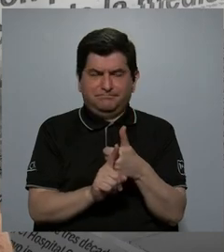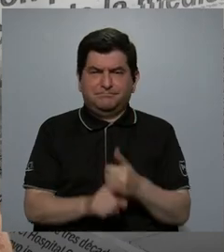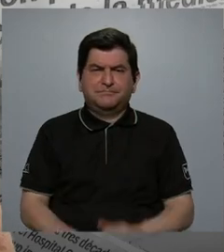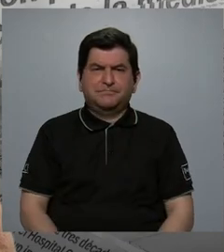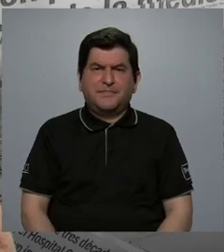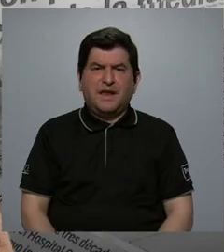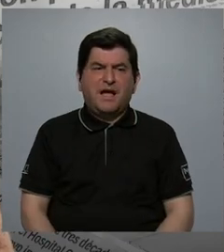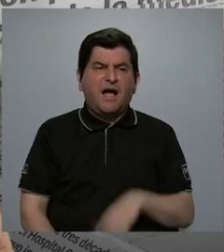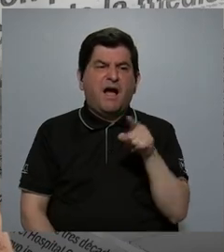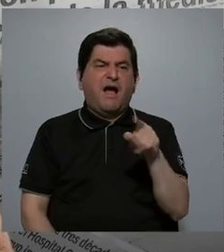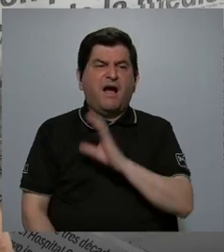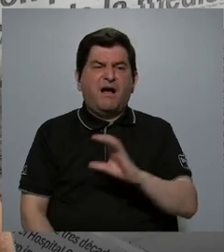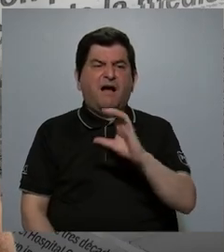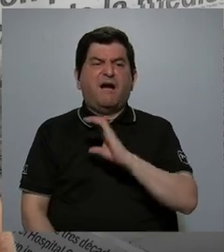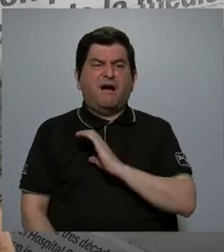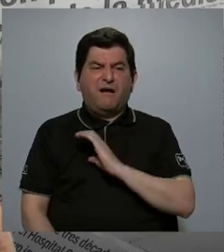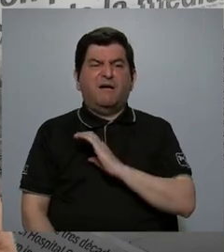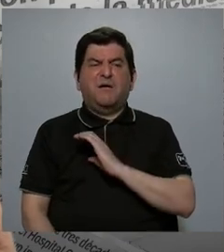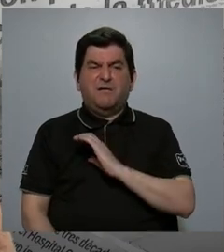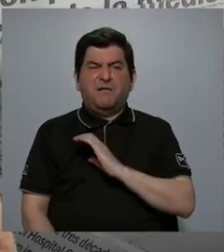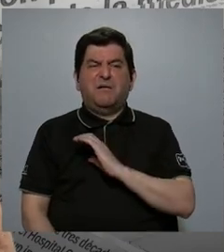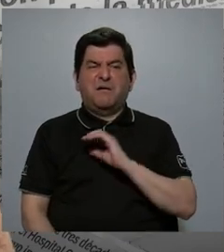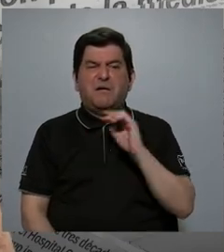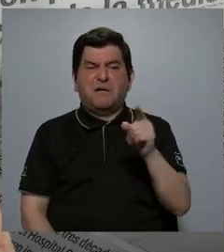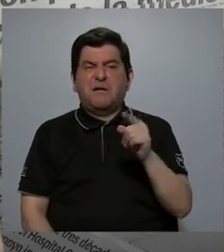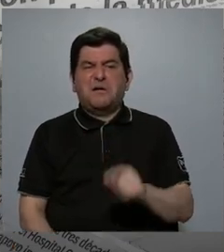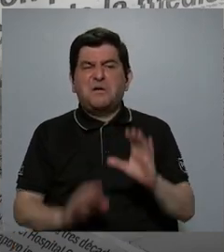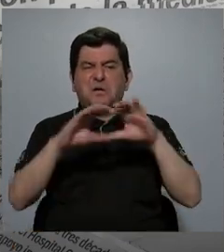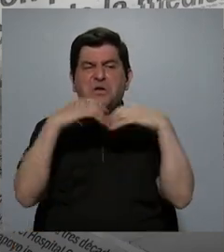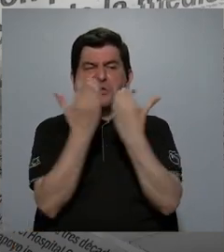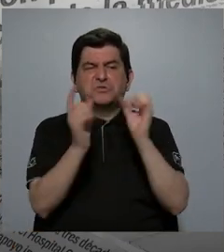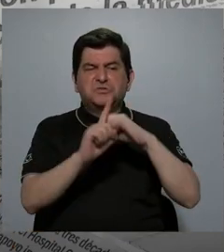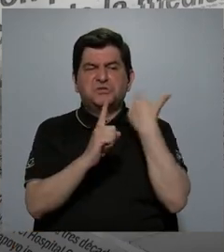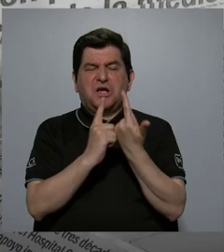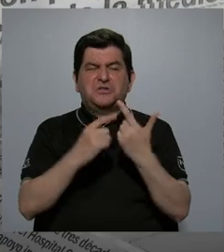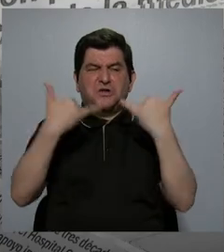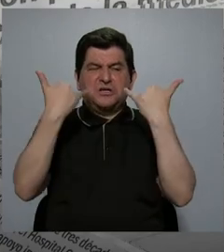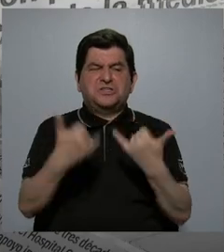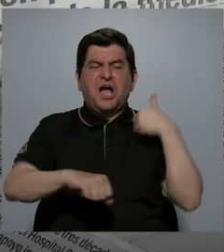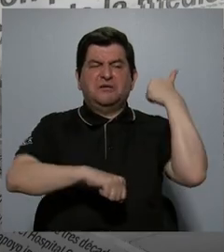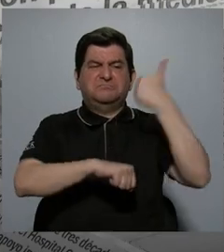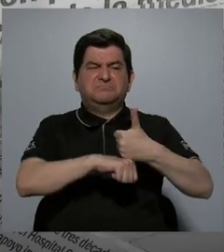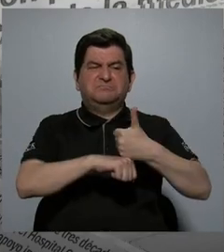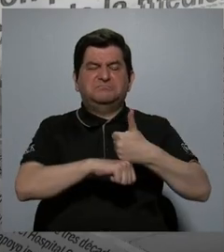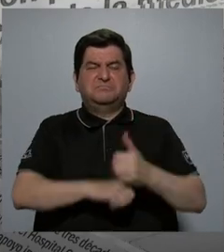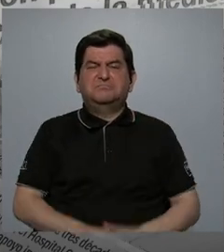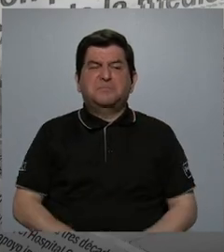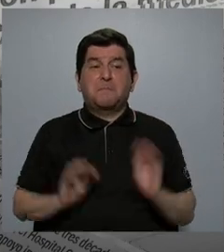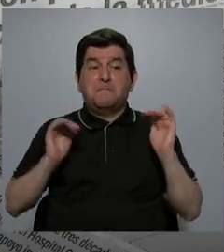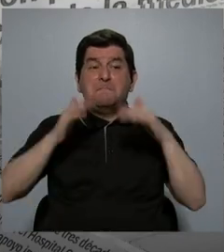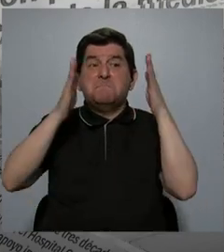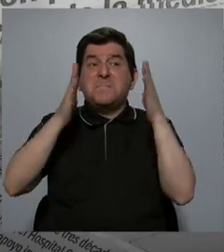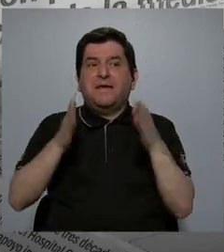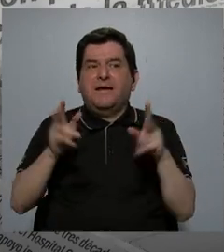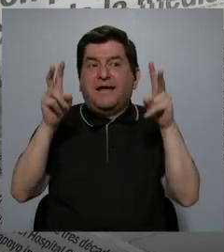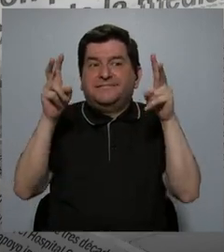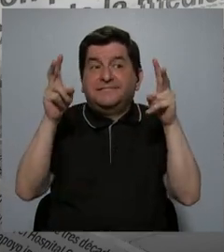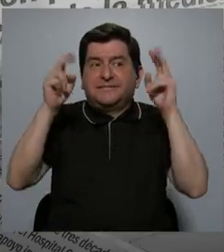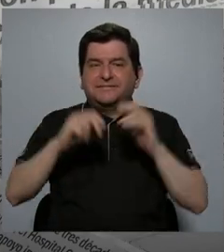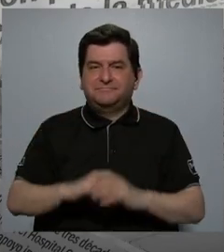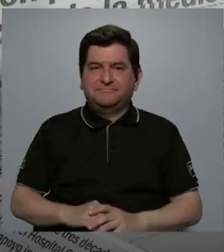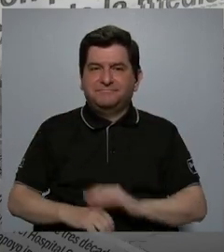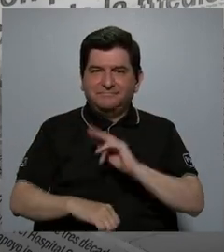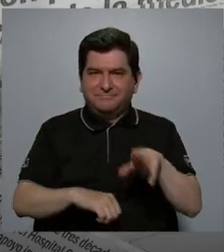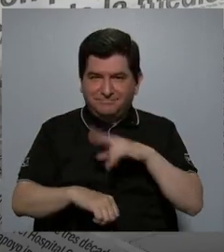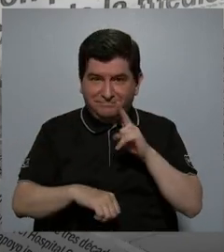y tienen esa característica, pertenecen a una categoría social, ya las categorizamos como migrantes y, además,